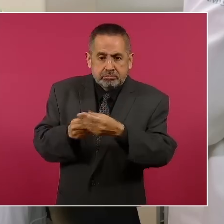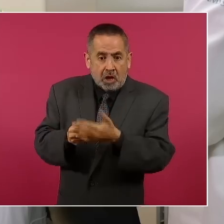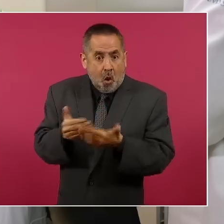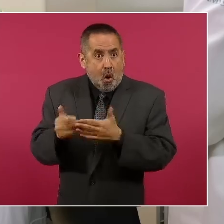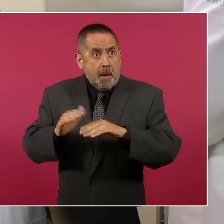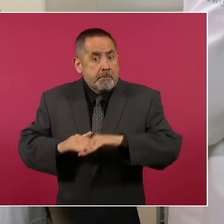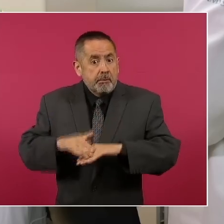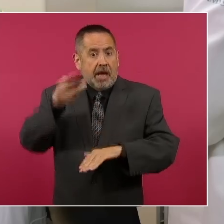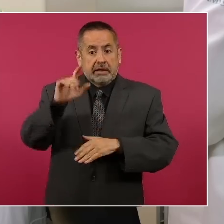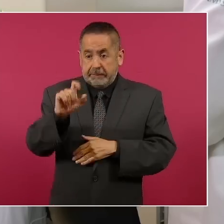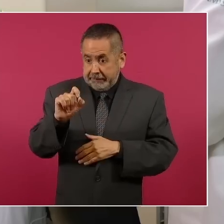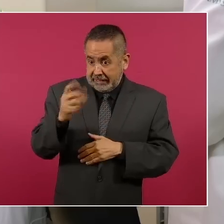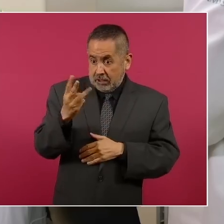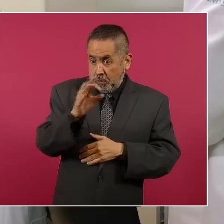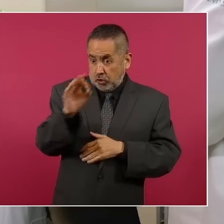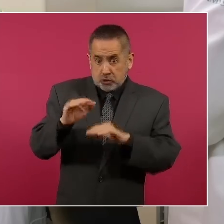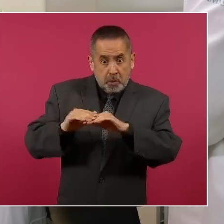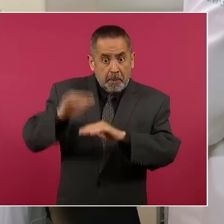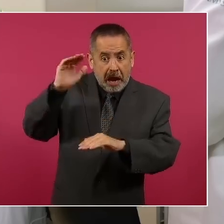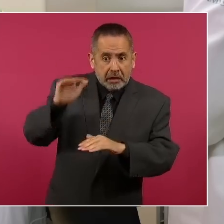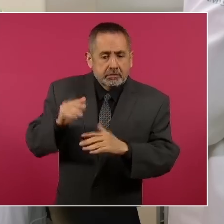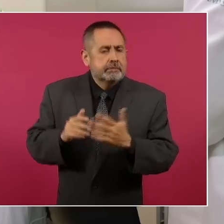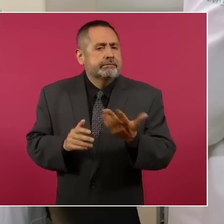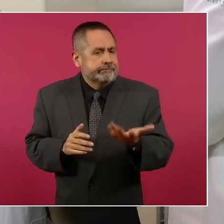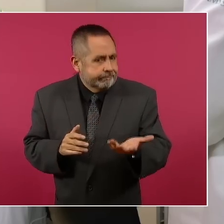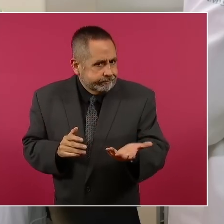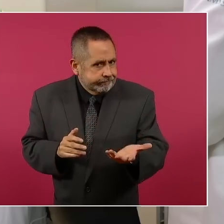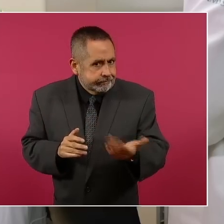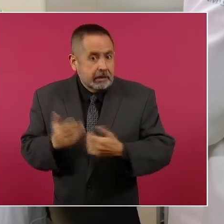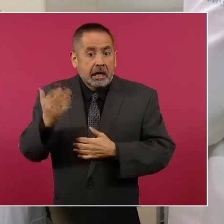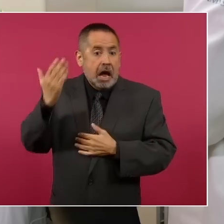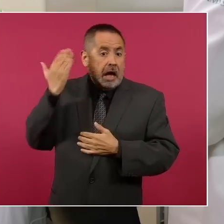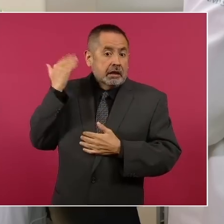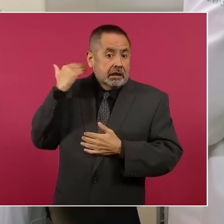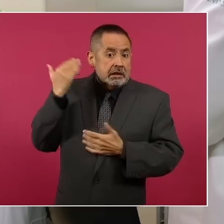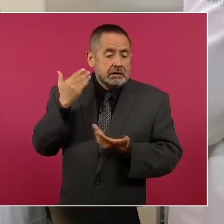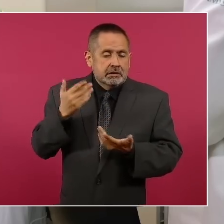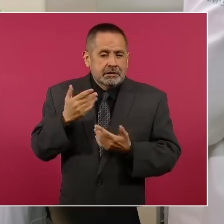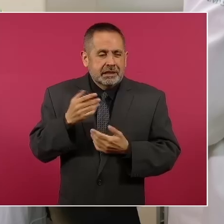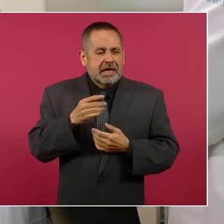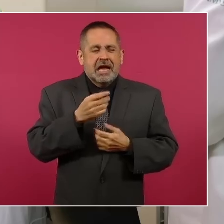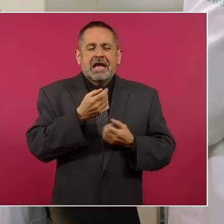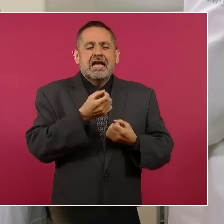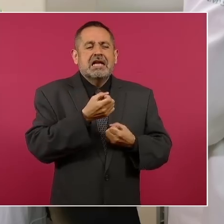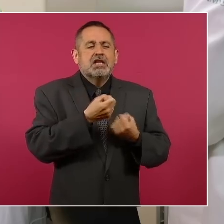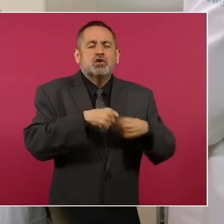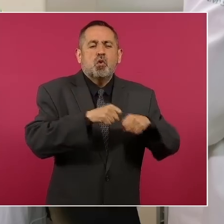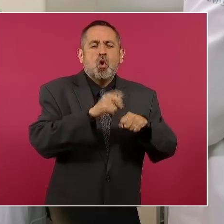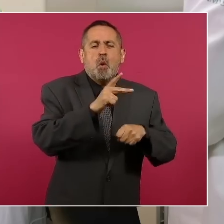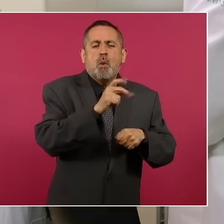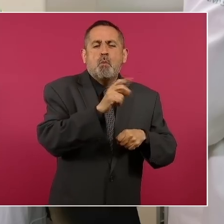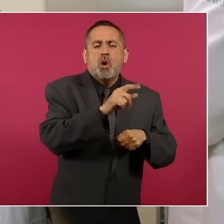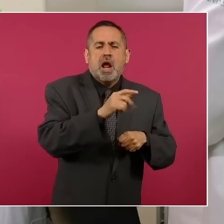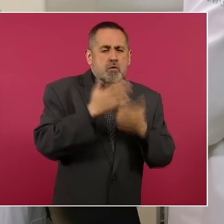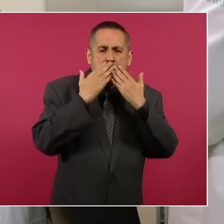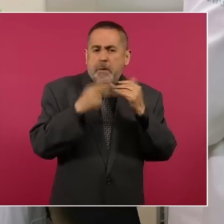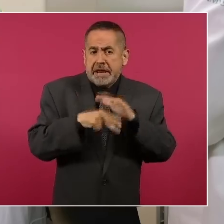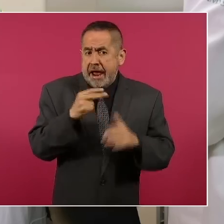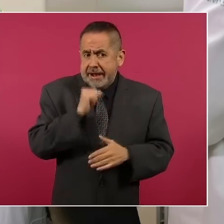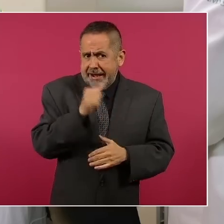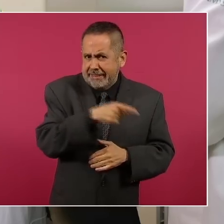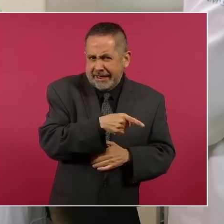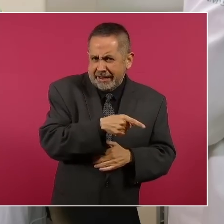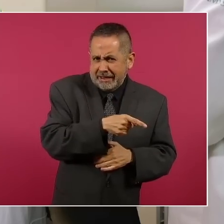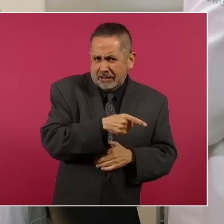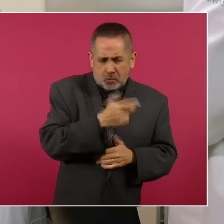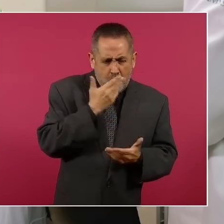23 por ciento sus consultas. Este tipo de consultas eran las que en el Seguro Popular o no existían, o simplemente no existía